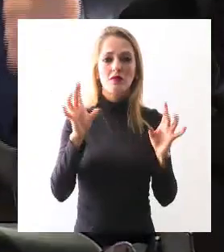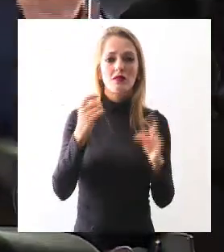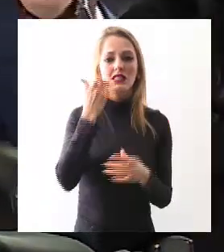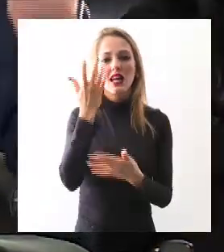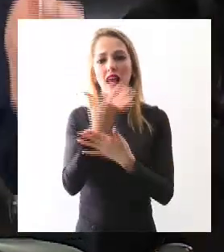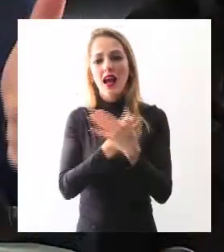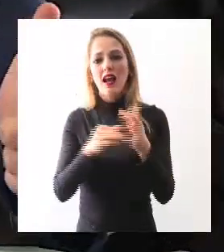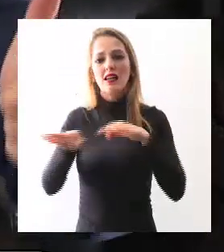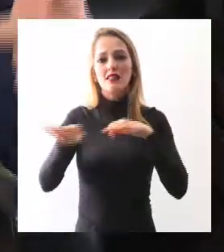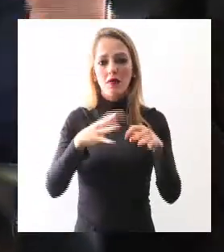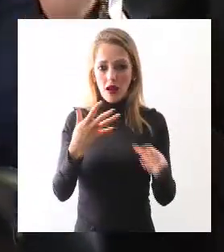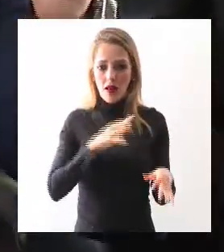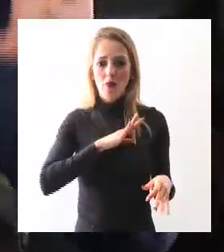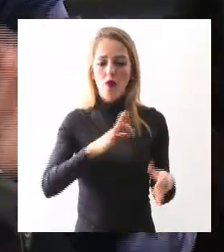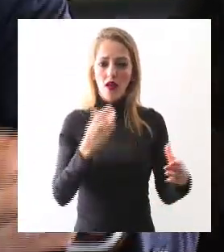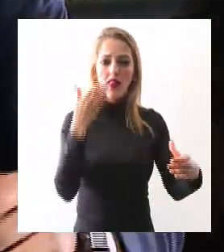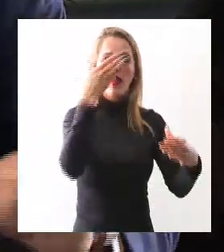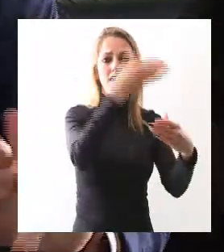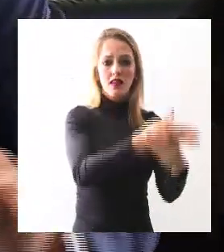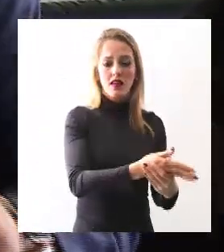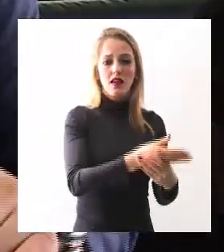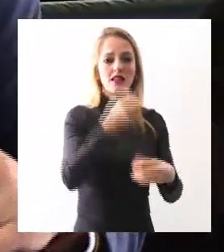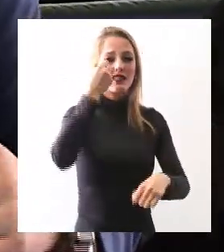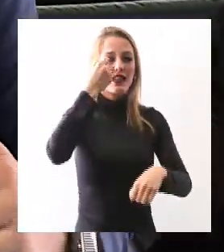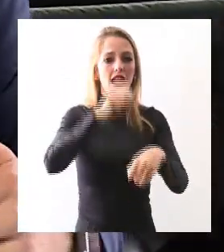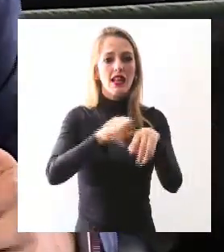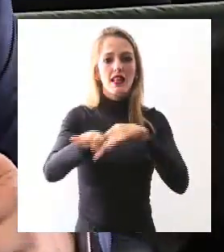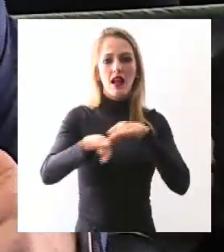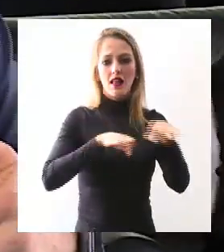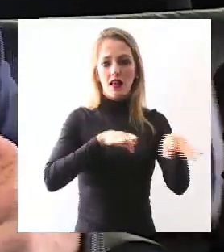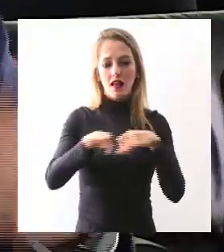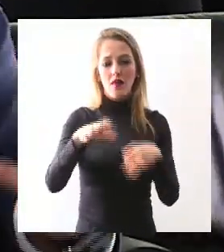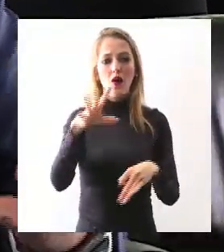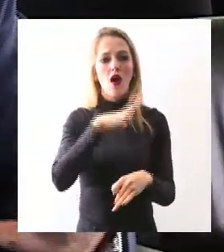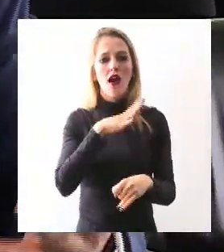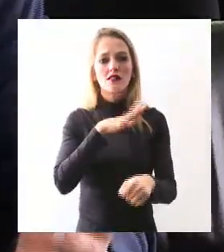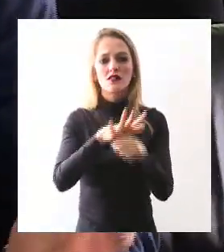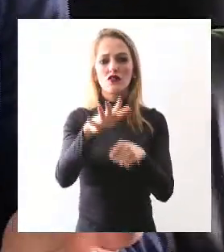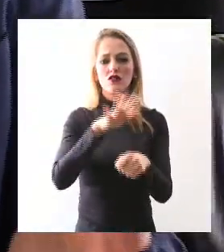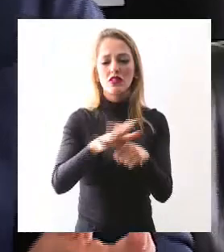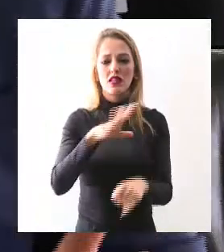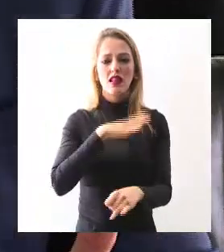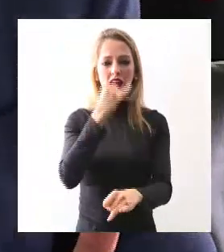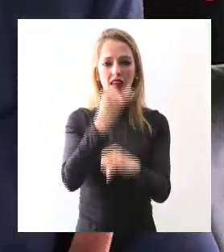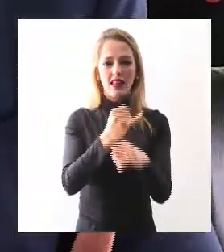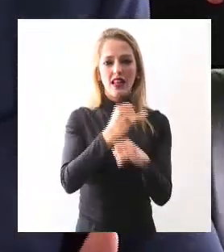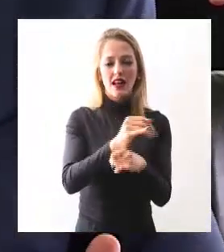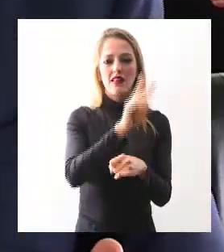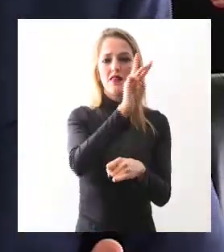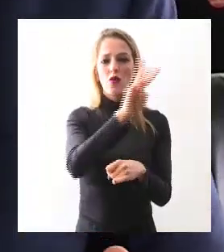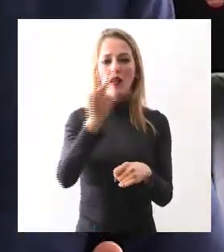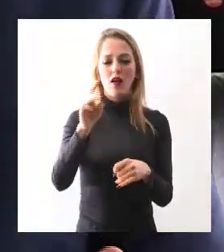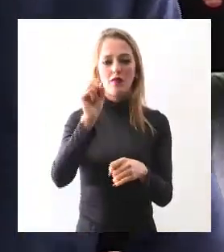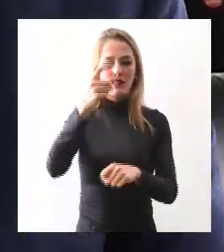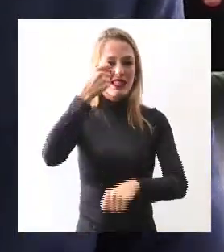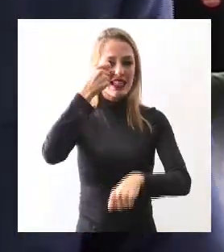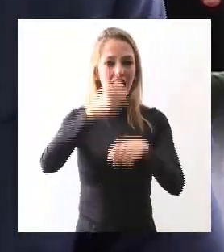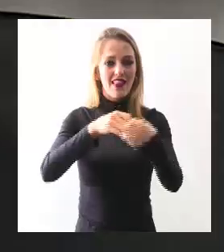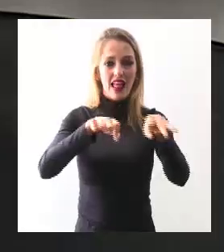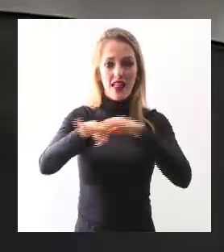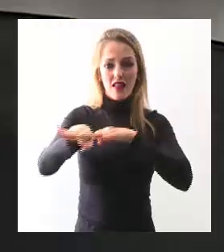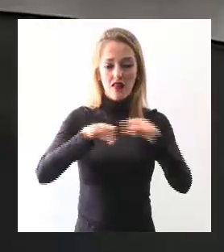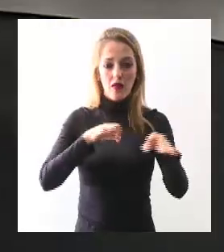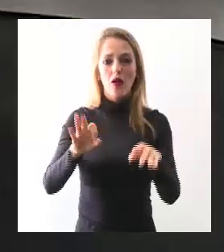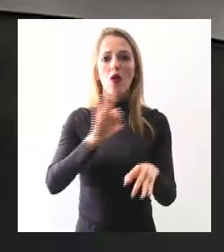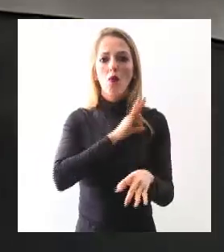Trabajo, el Sistema Nacional del Empleo y eso es accesando solamente a nuestra página de la página los derivan y seguro encontrarán una